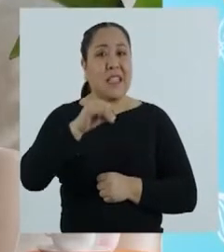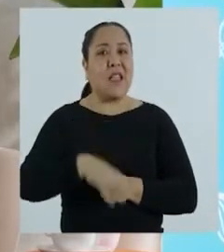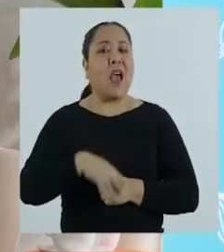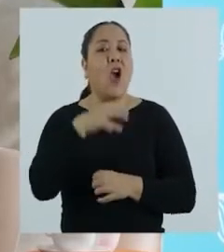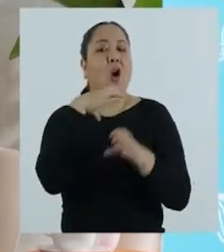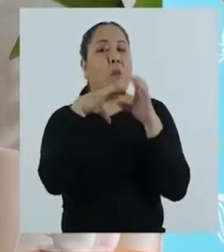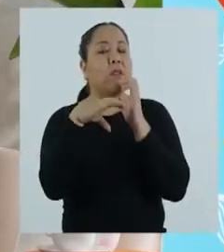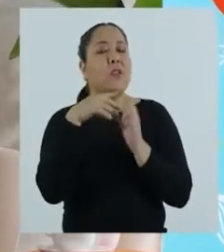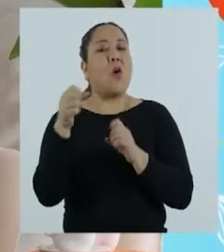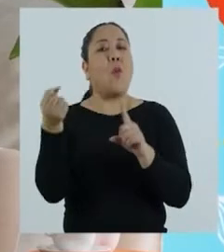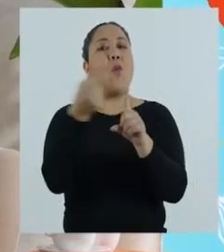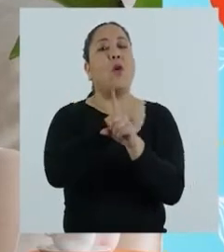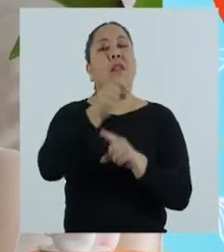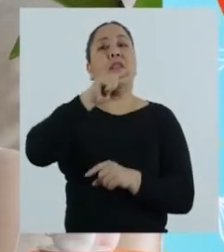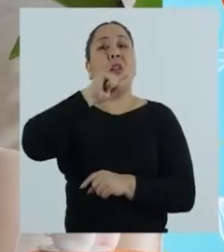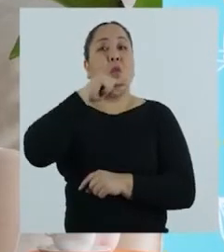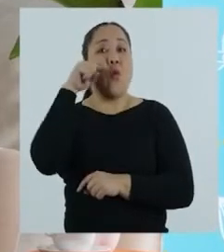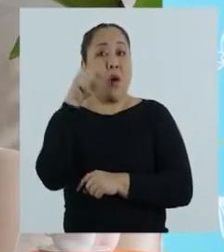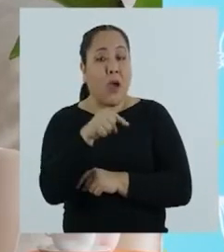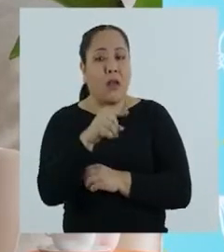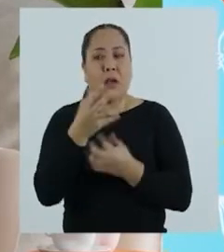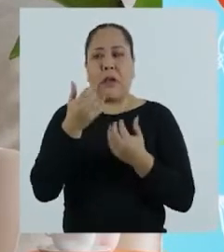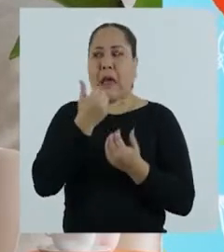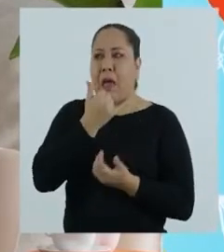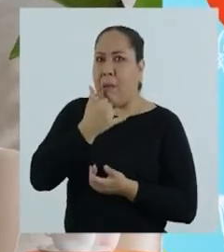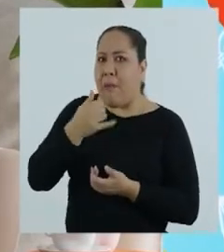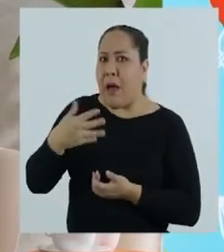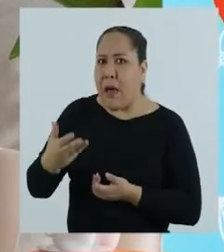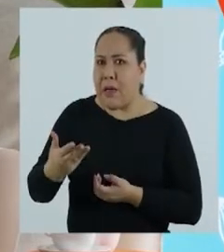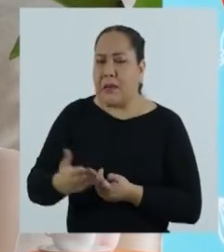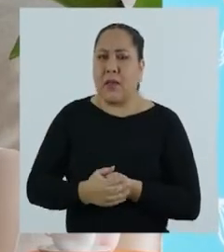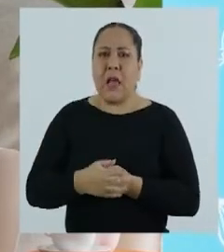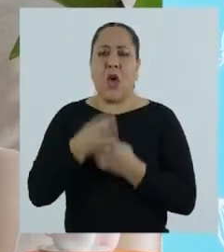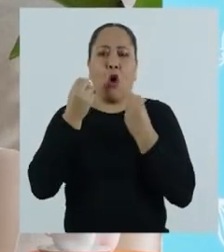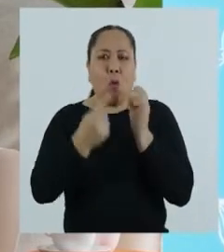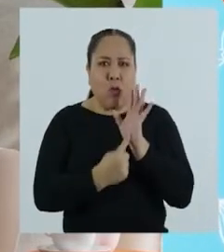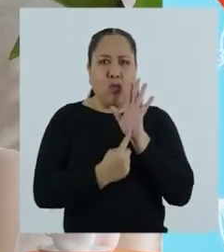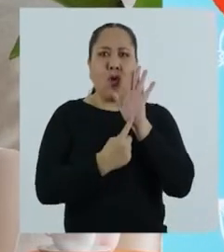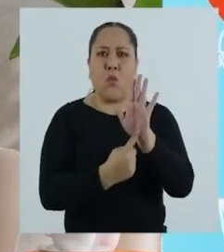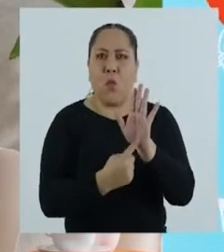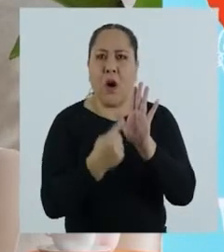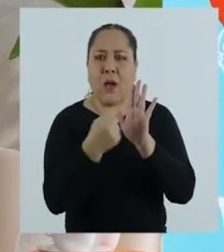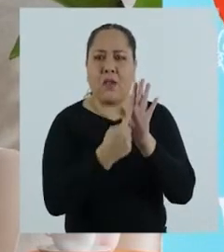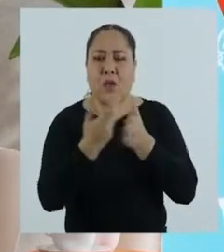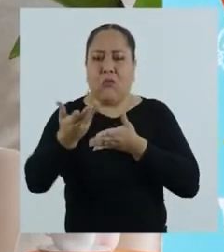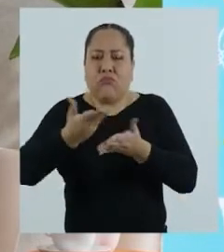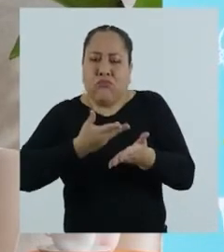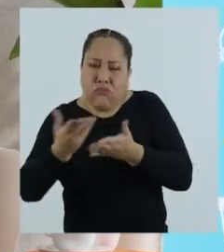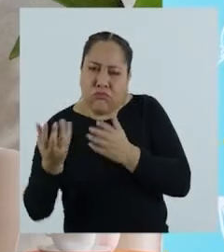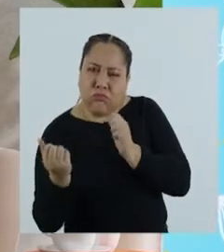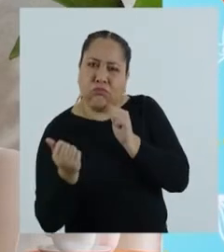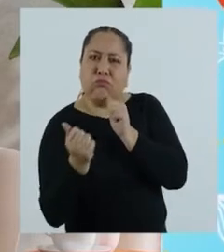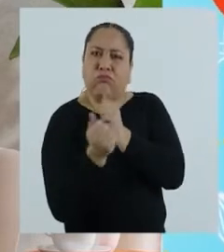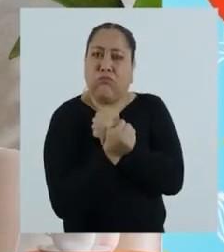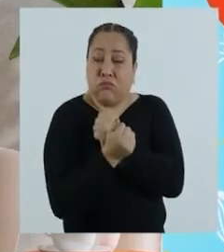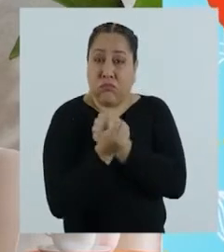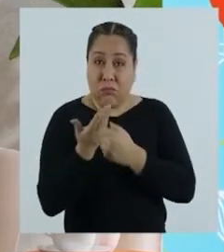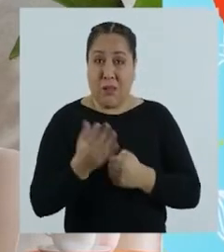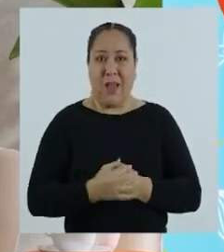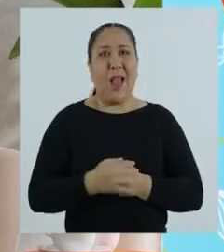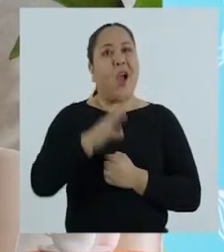Cecina. Hablaremos sobre la violencia contra la mujer, sus consecuencias y cómo se manifiesta en una relación.